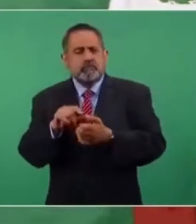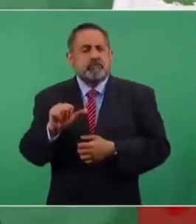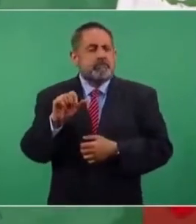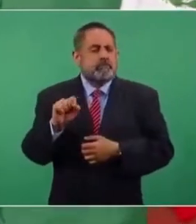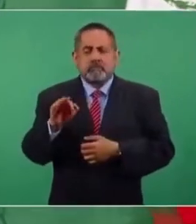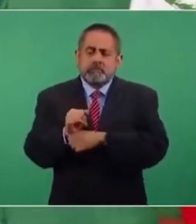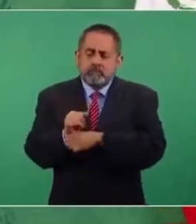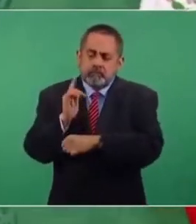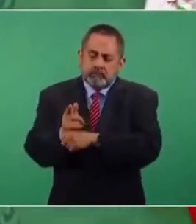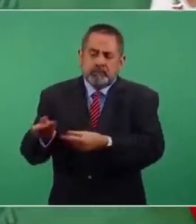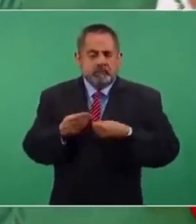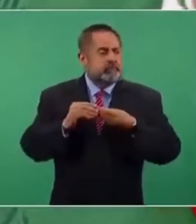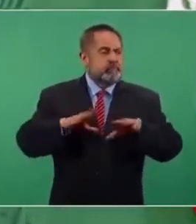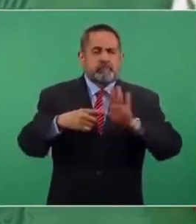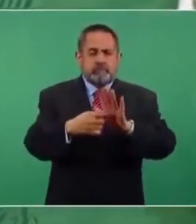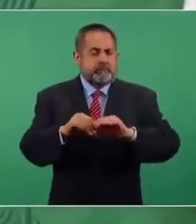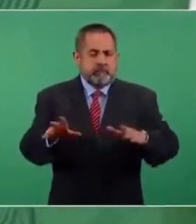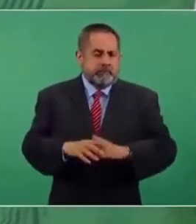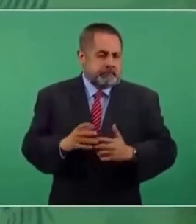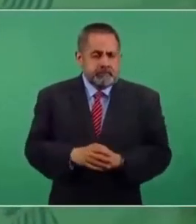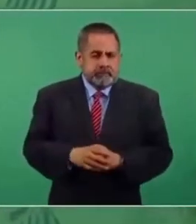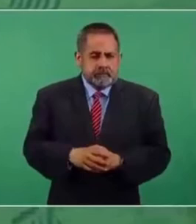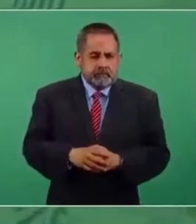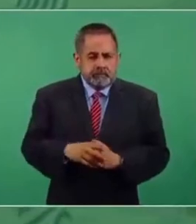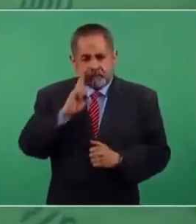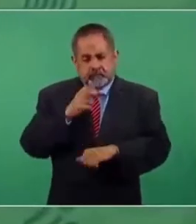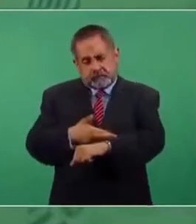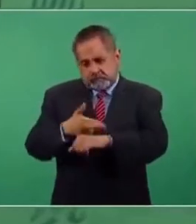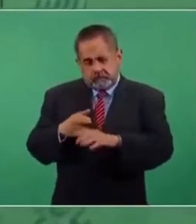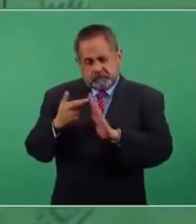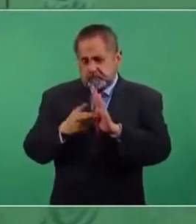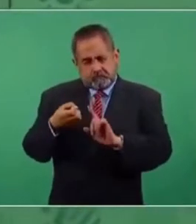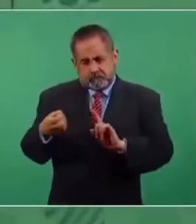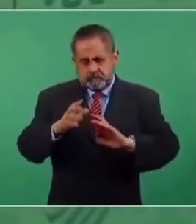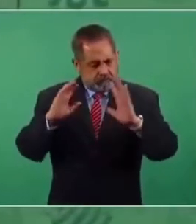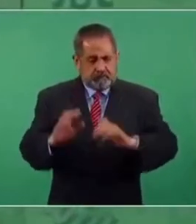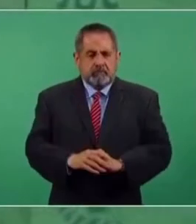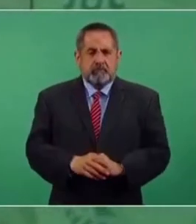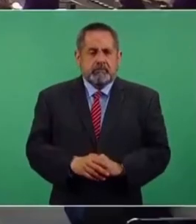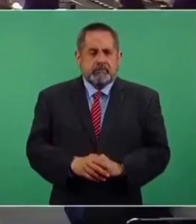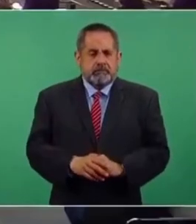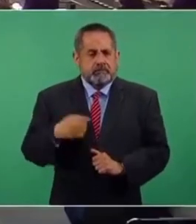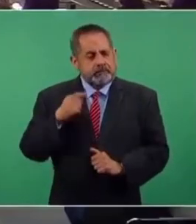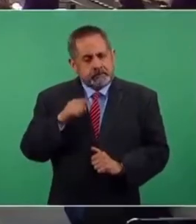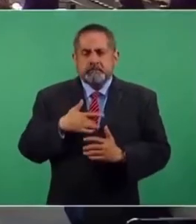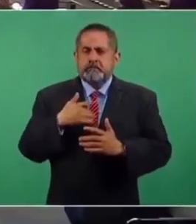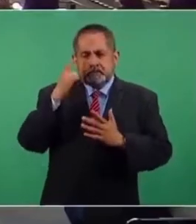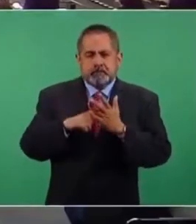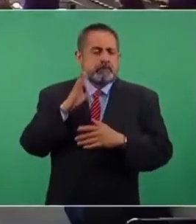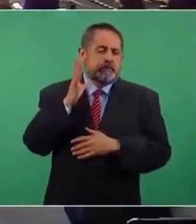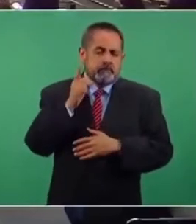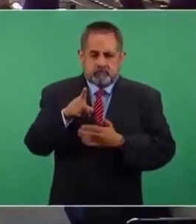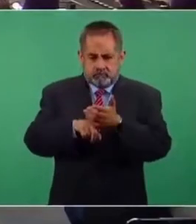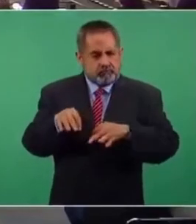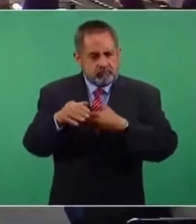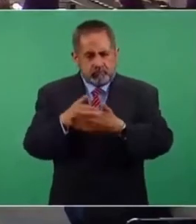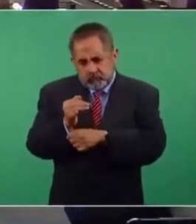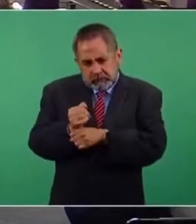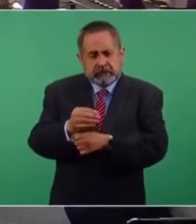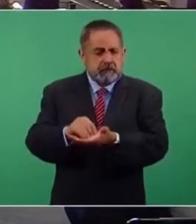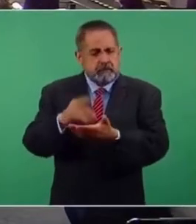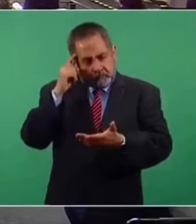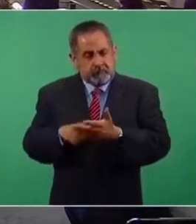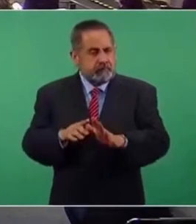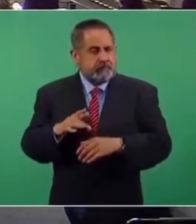y que se tomaran medidas. Yo creo que la Cámara de Diputados está haciendo esa investigación.